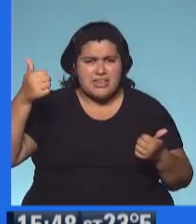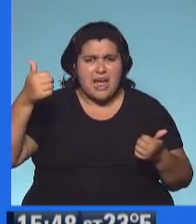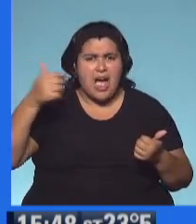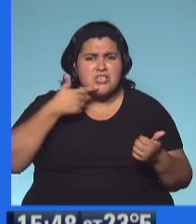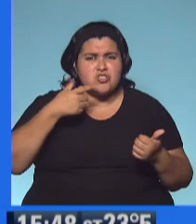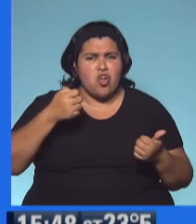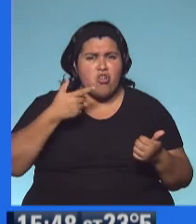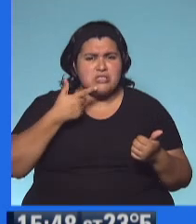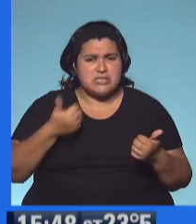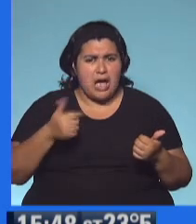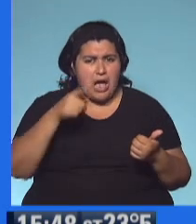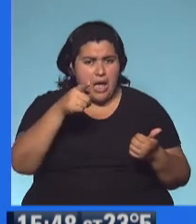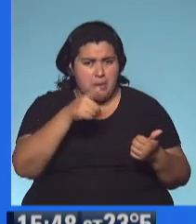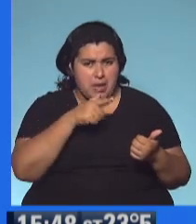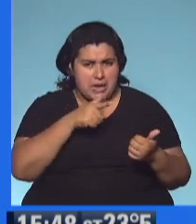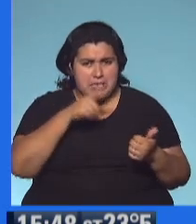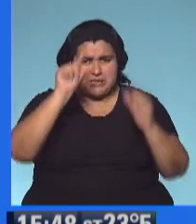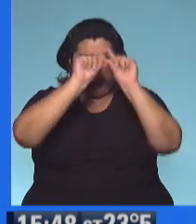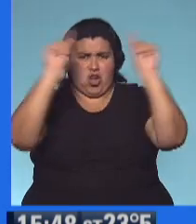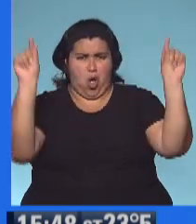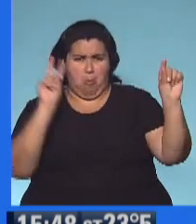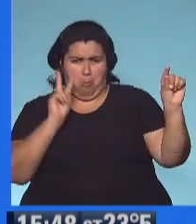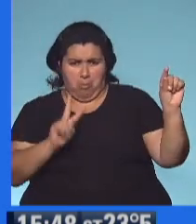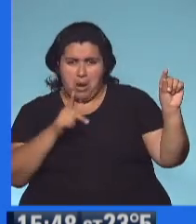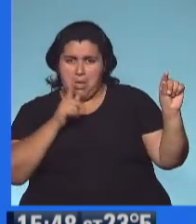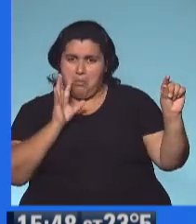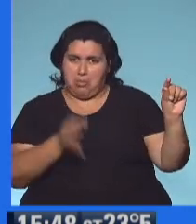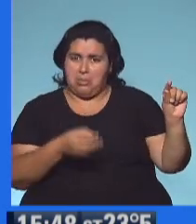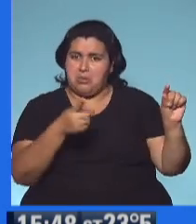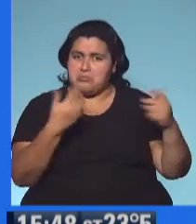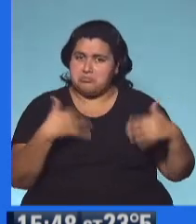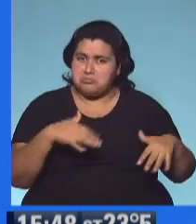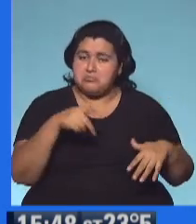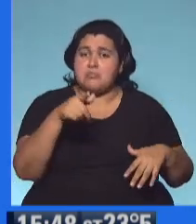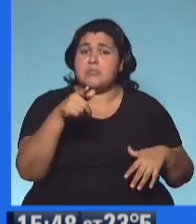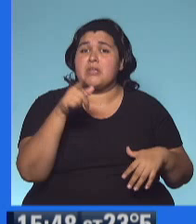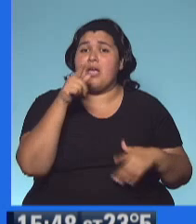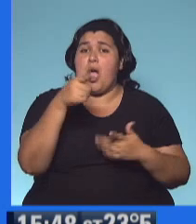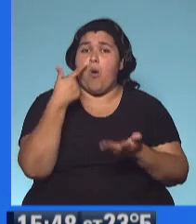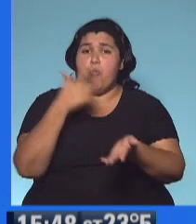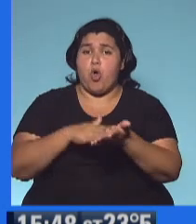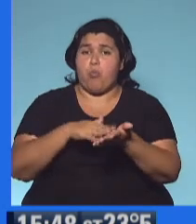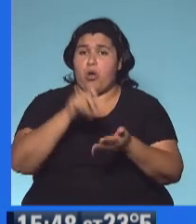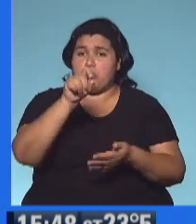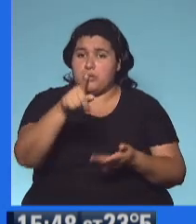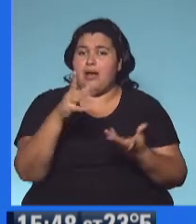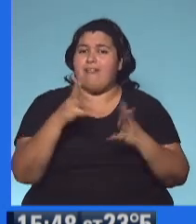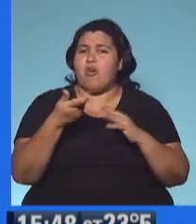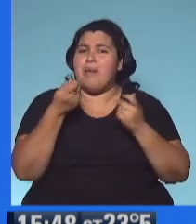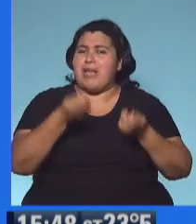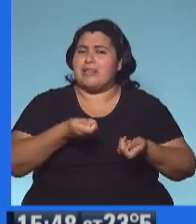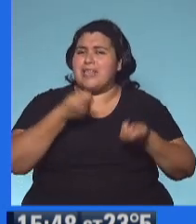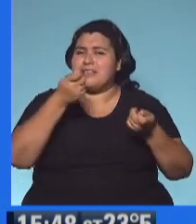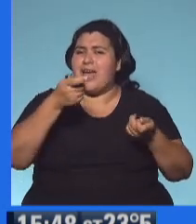que lo escribió, porque veo el nombre ahí arriba a la izquierda. Miren, el planteo que hizo es un planteo tratando de usar